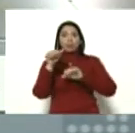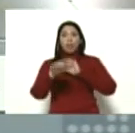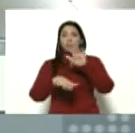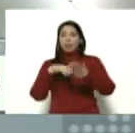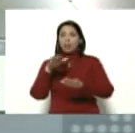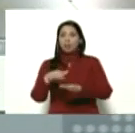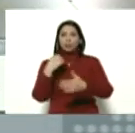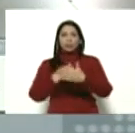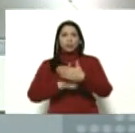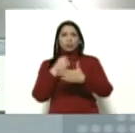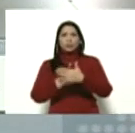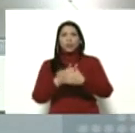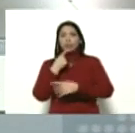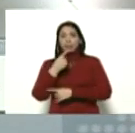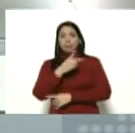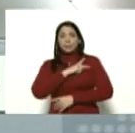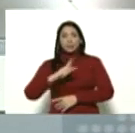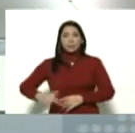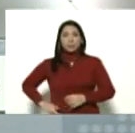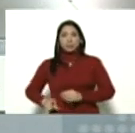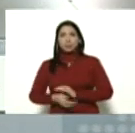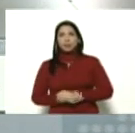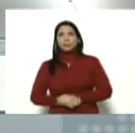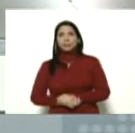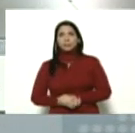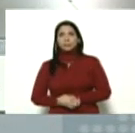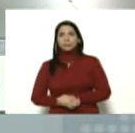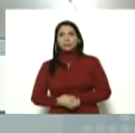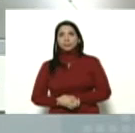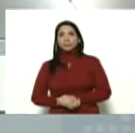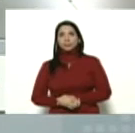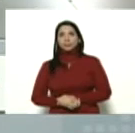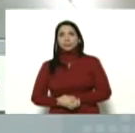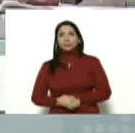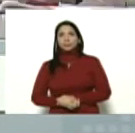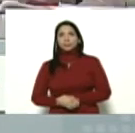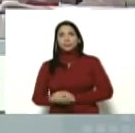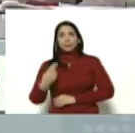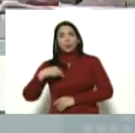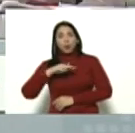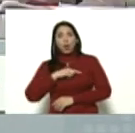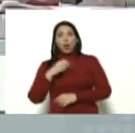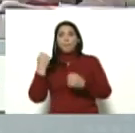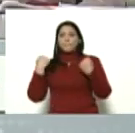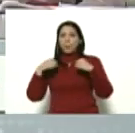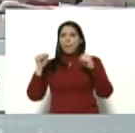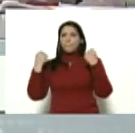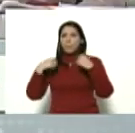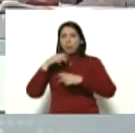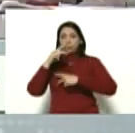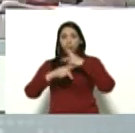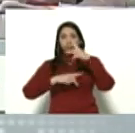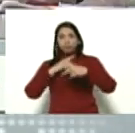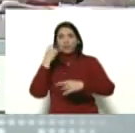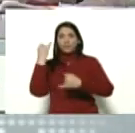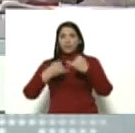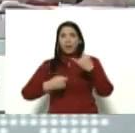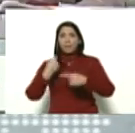con mucha lucha. Decía la vicepresidenta que estamos planificando el final de la primera etapa.